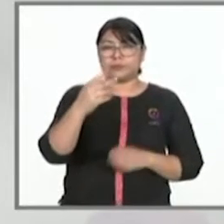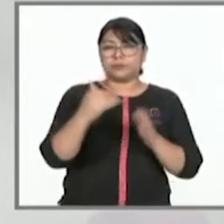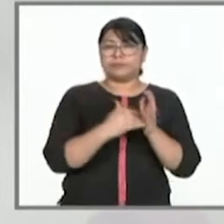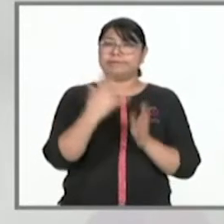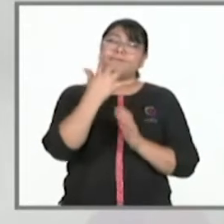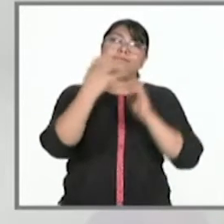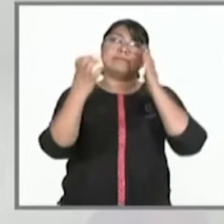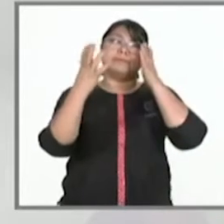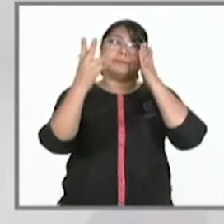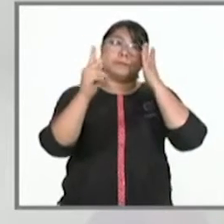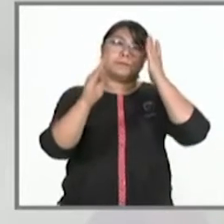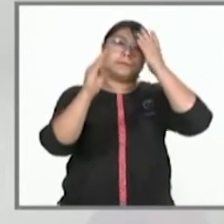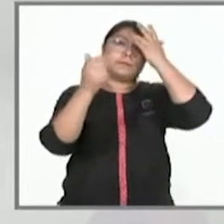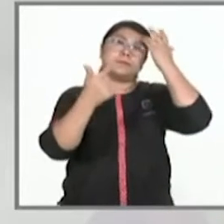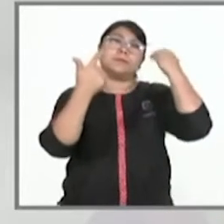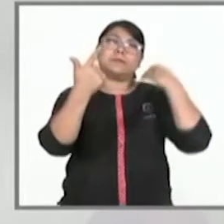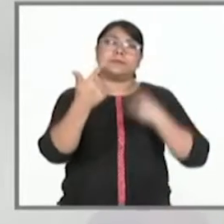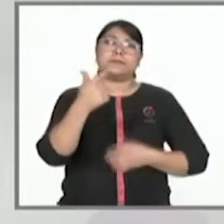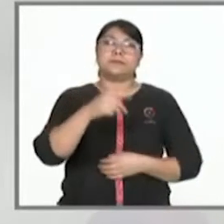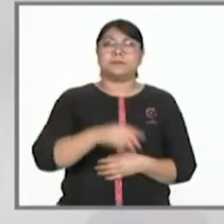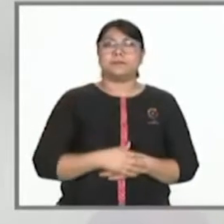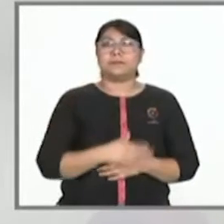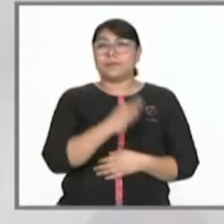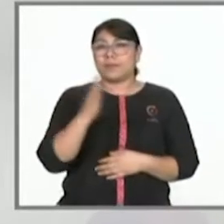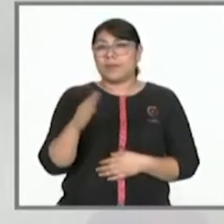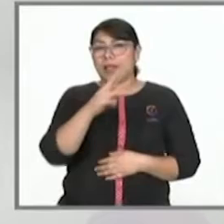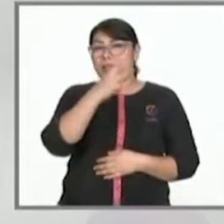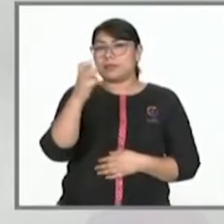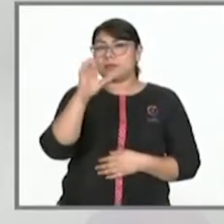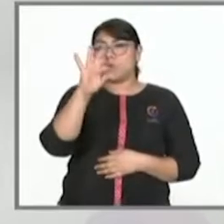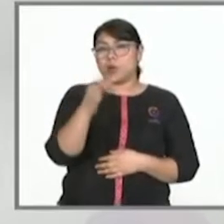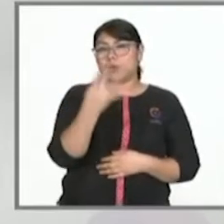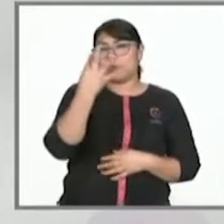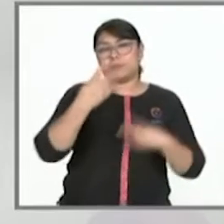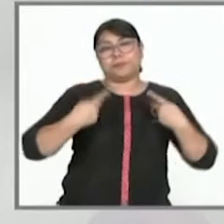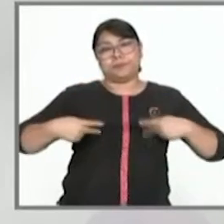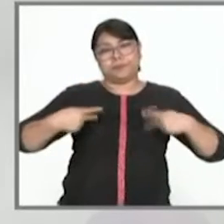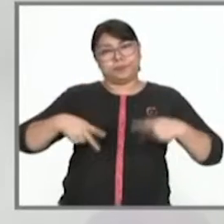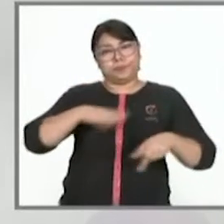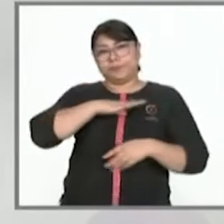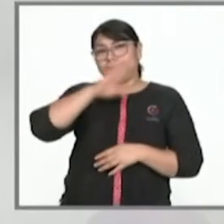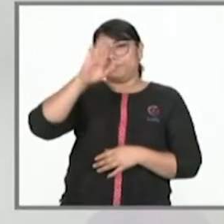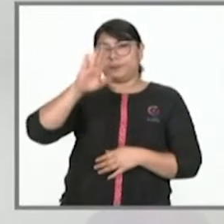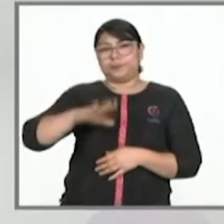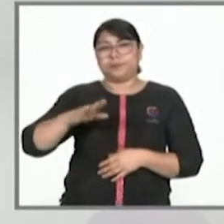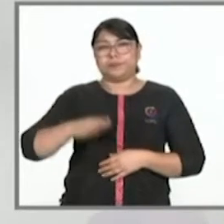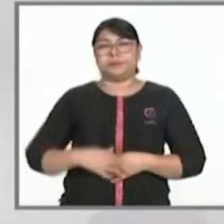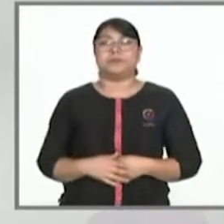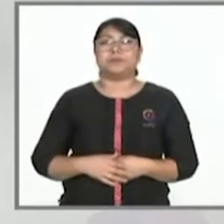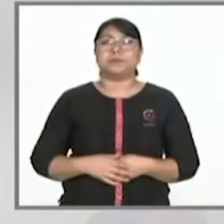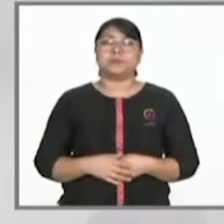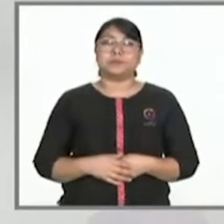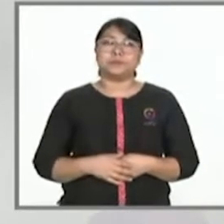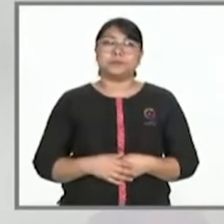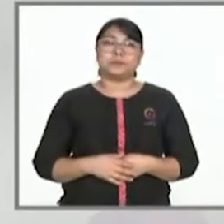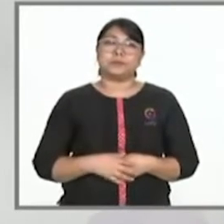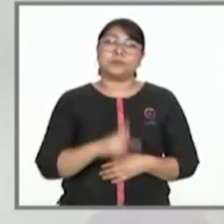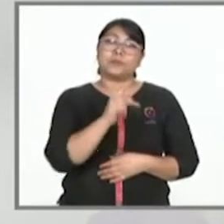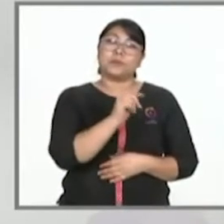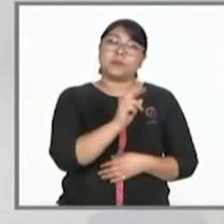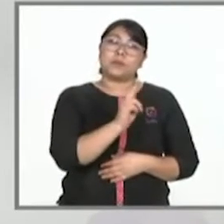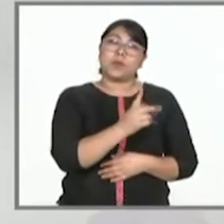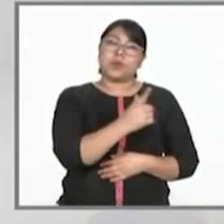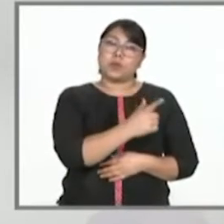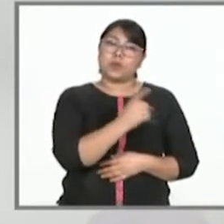.597 y 344 lamentables defunciones. En jurisdicción sanitaria número 3,